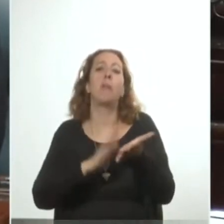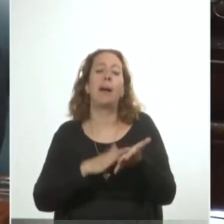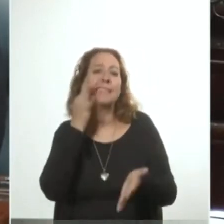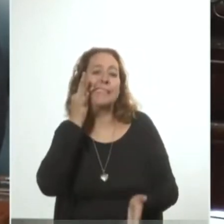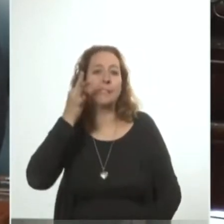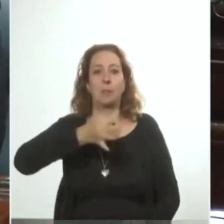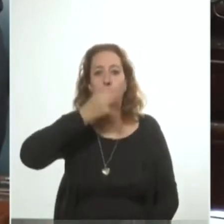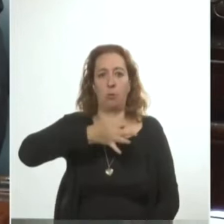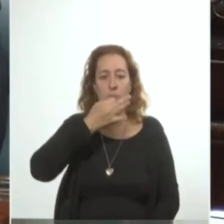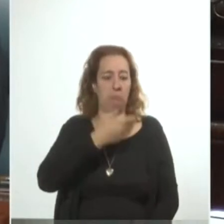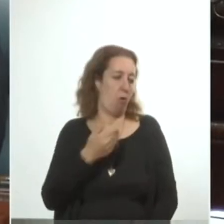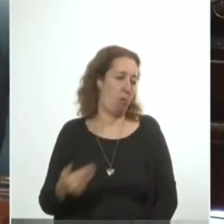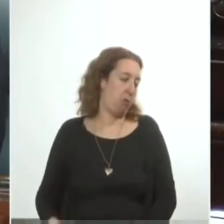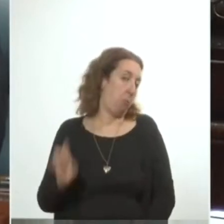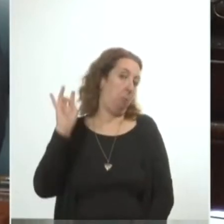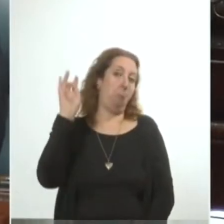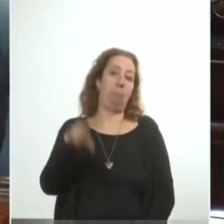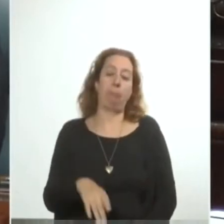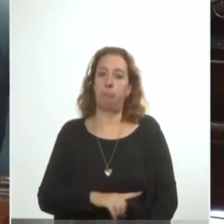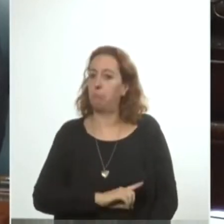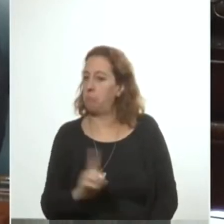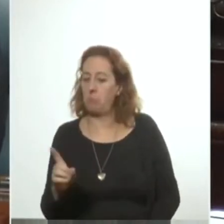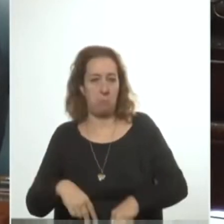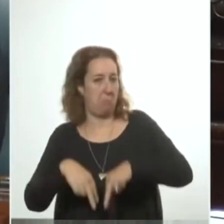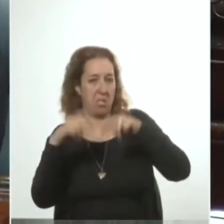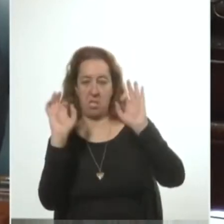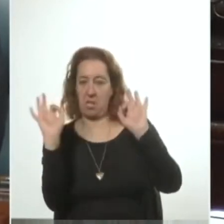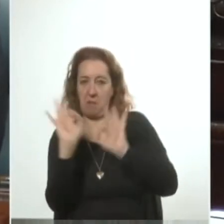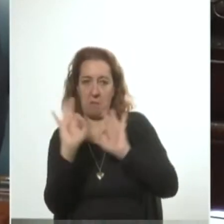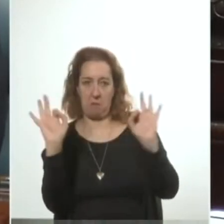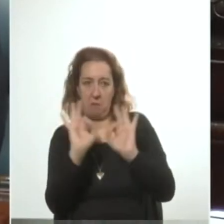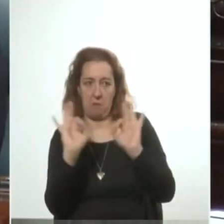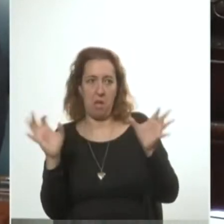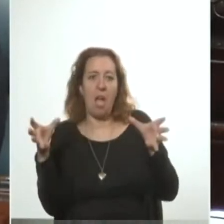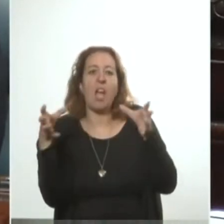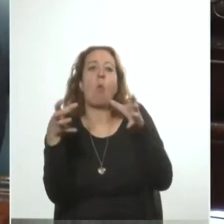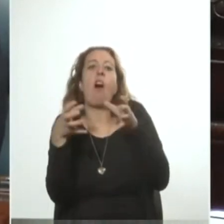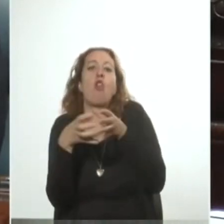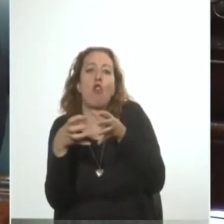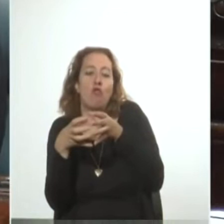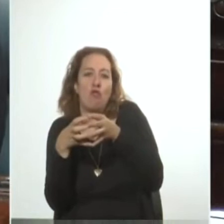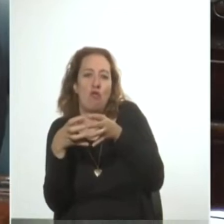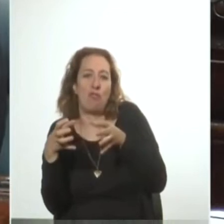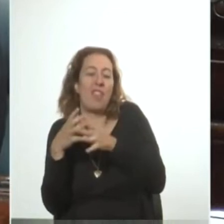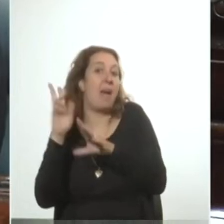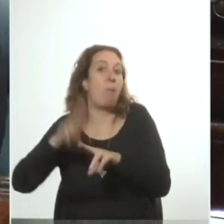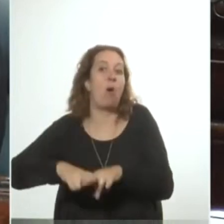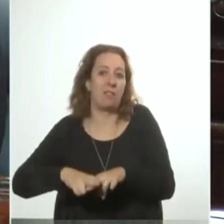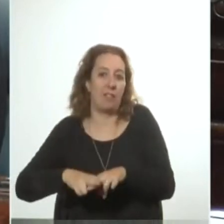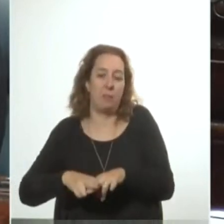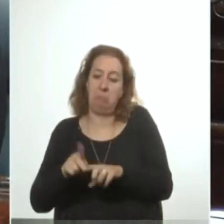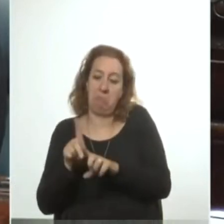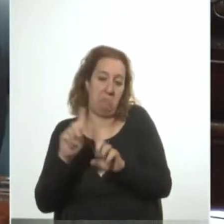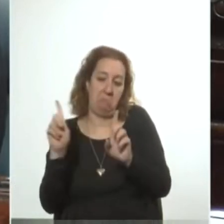El gobierno no se daba por enterado ni investigaba al llamado escuadrón de la muerte, en pleno funcionamiento